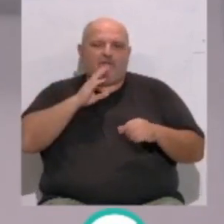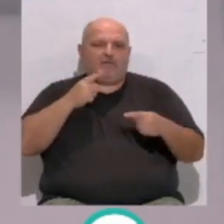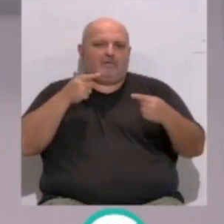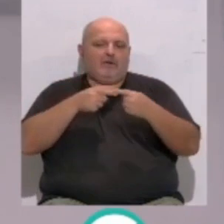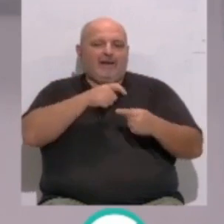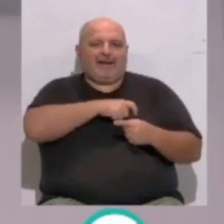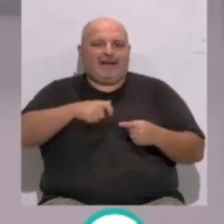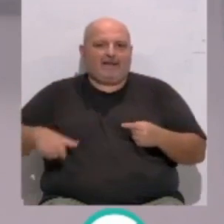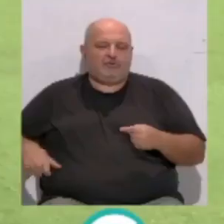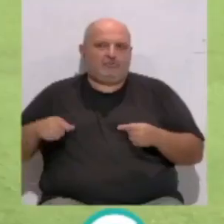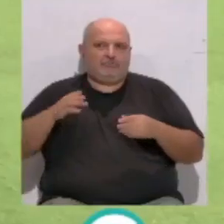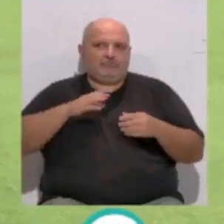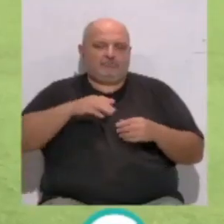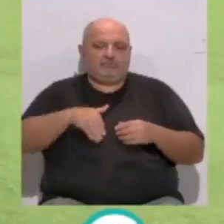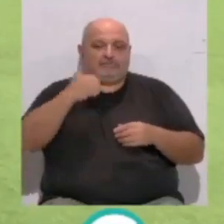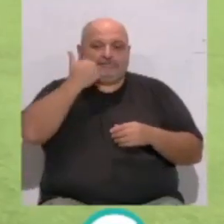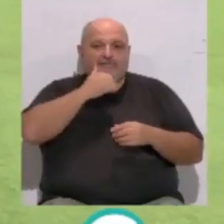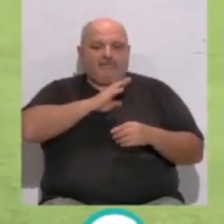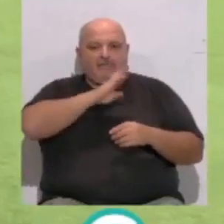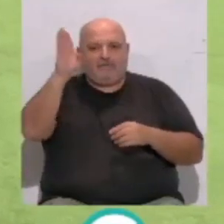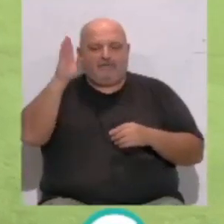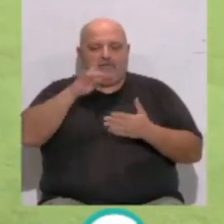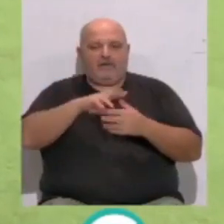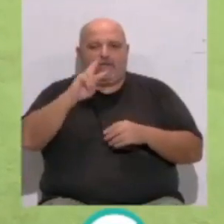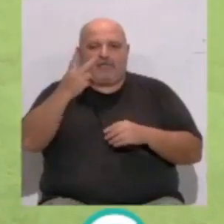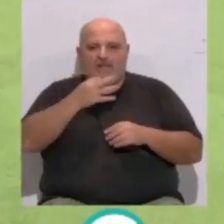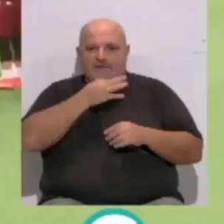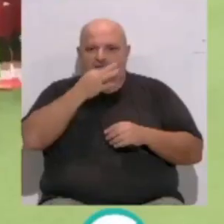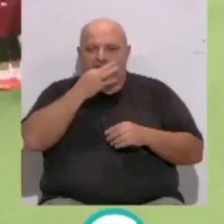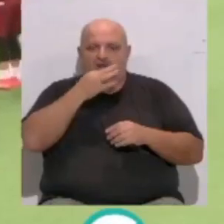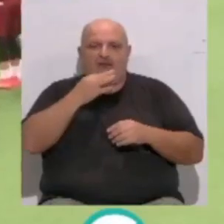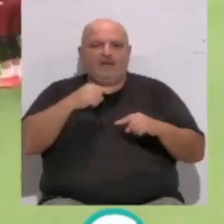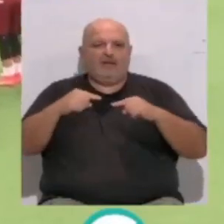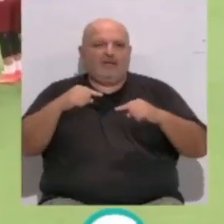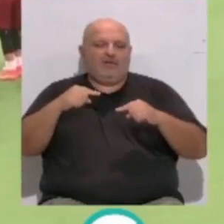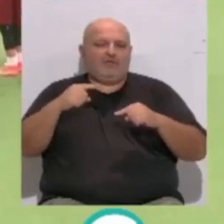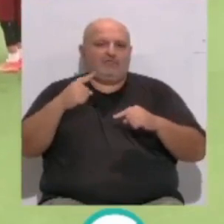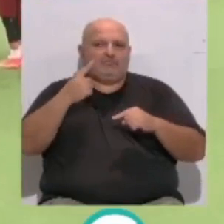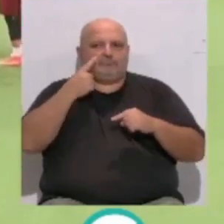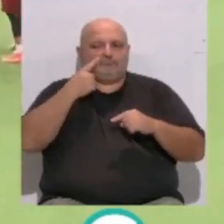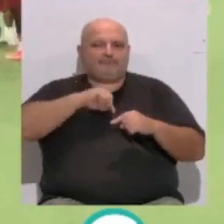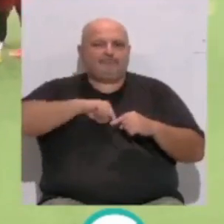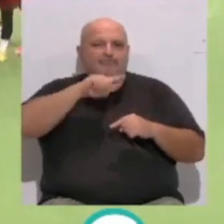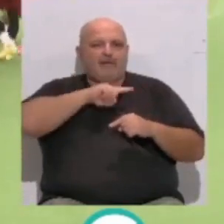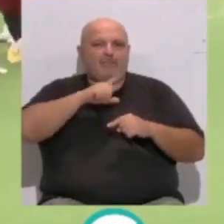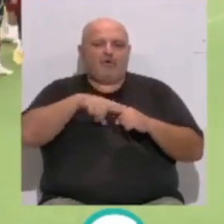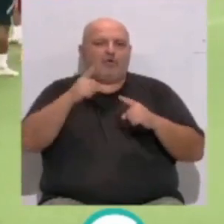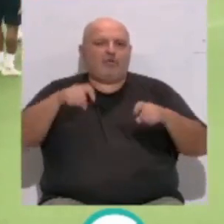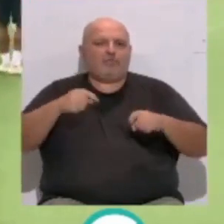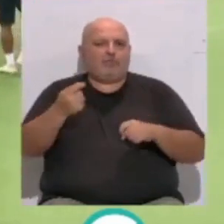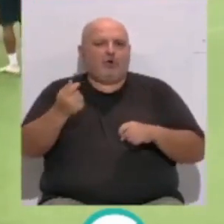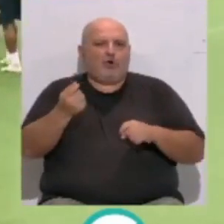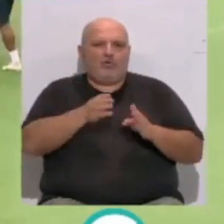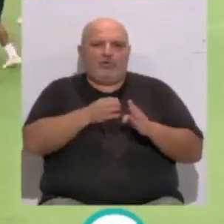Rayo Vallecano a domicilio este sábado a partir de las 2 de la tarde. Sergio González ha mostrado su malestar por el poco descanso del que han